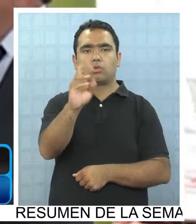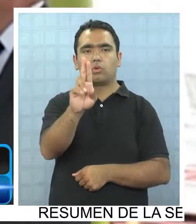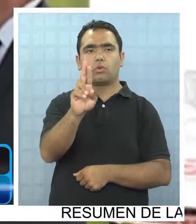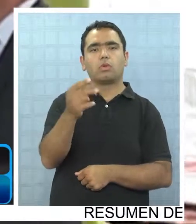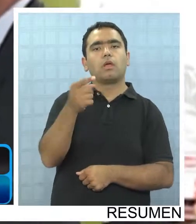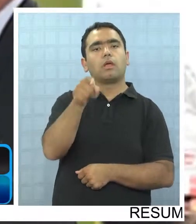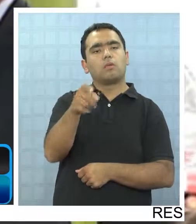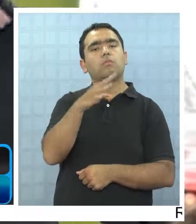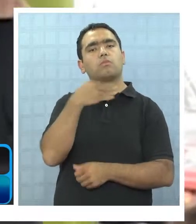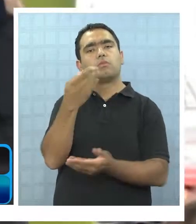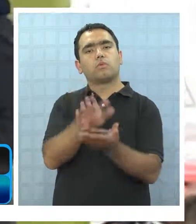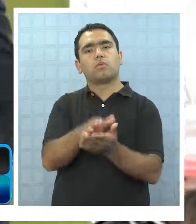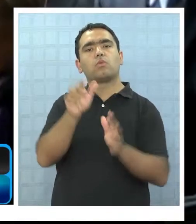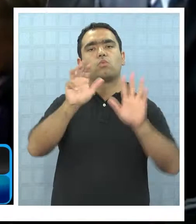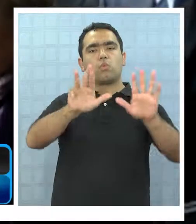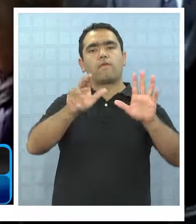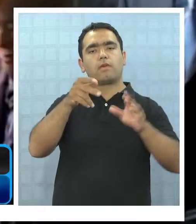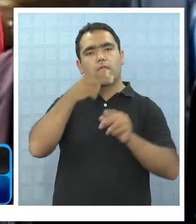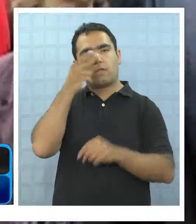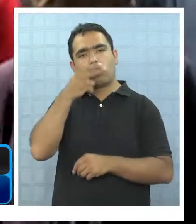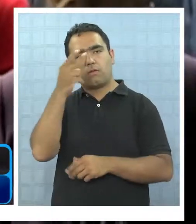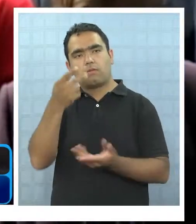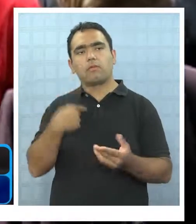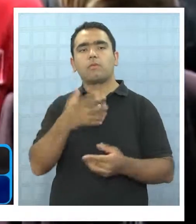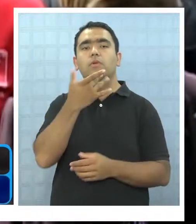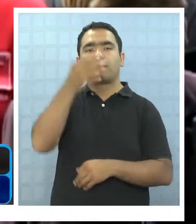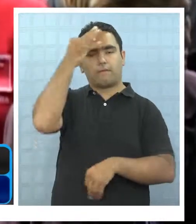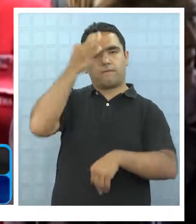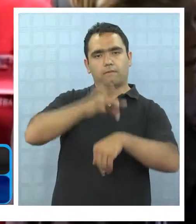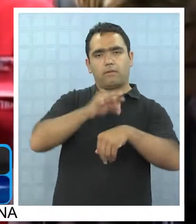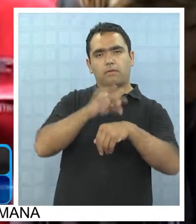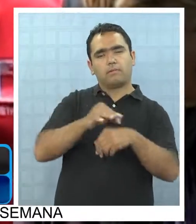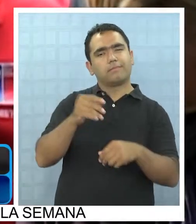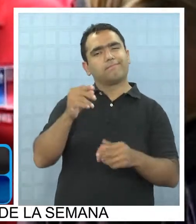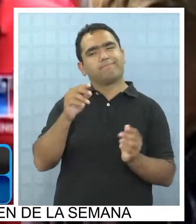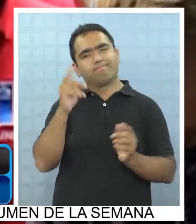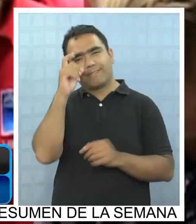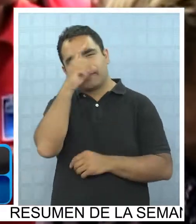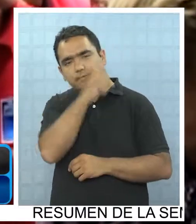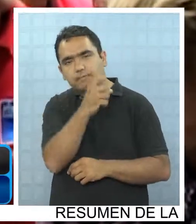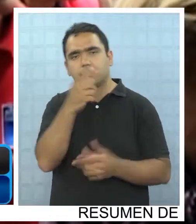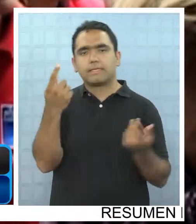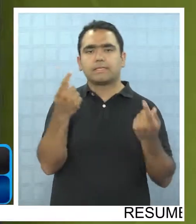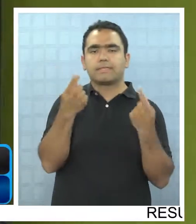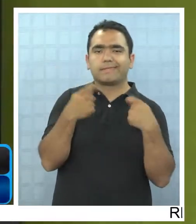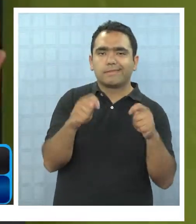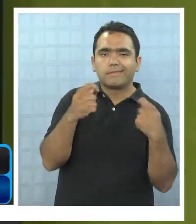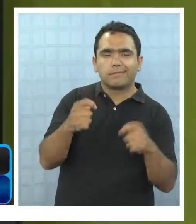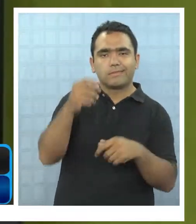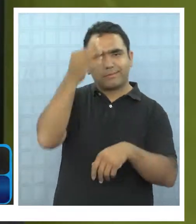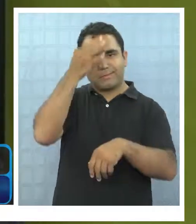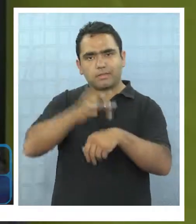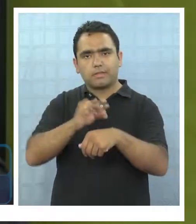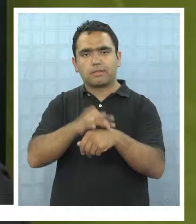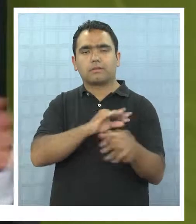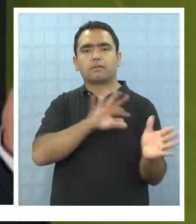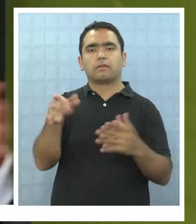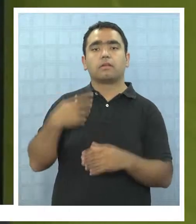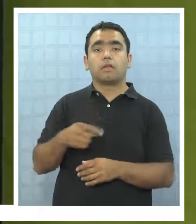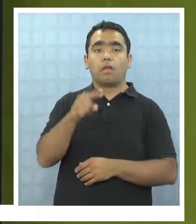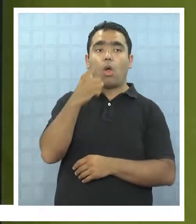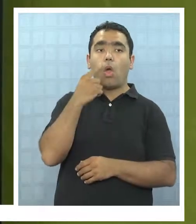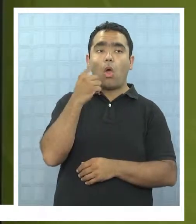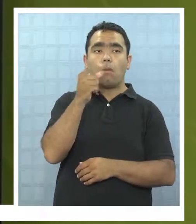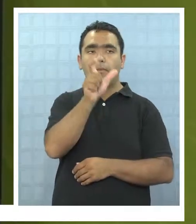quien falleció el domingo 9 de noviembre, luego de soportar una larga enfermedad y un duro tratamiento médico. El Cacho, como era